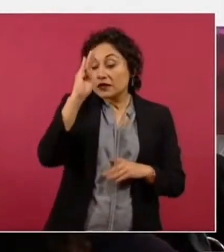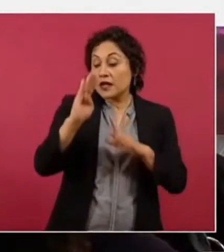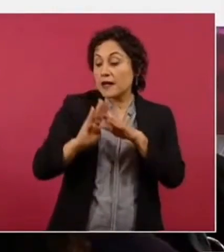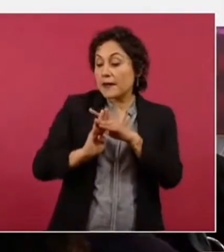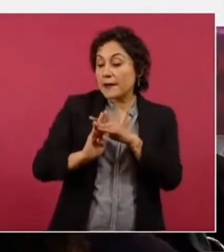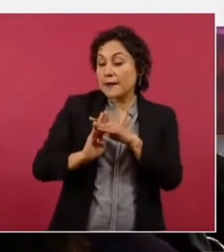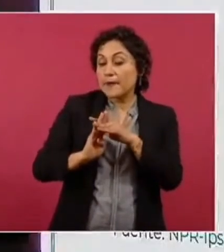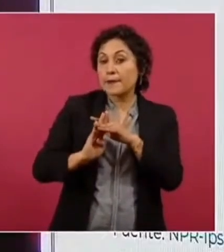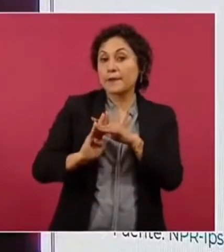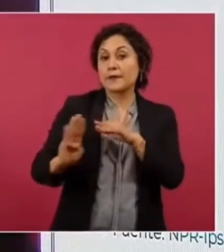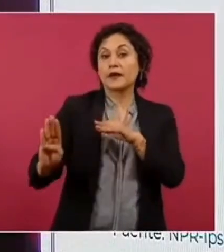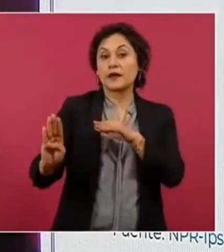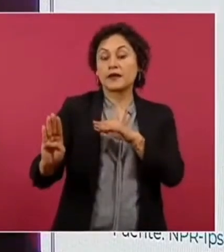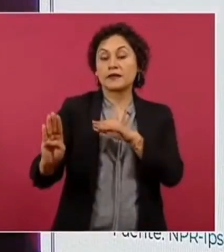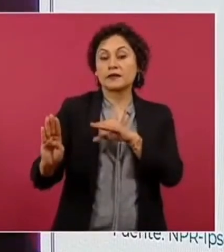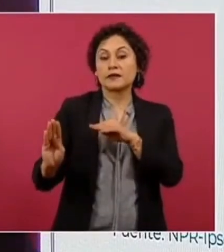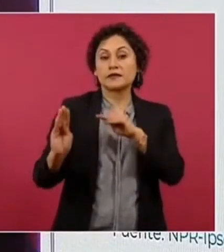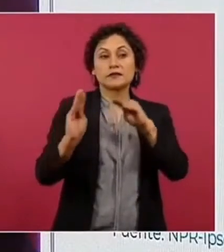en total